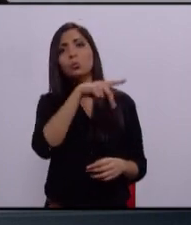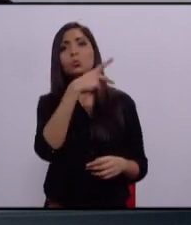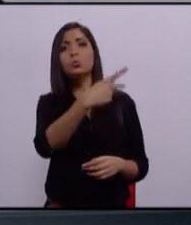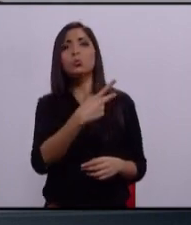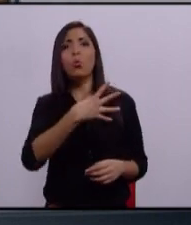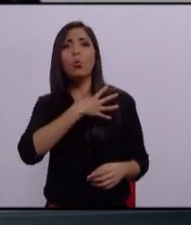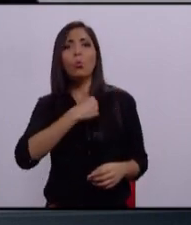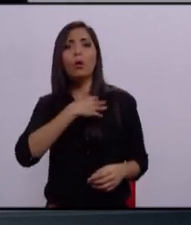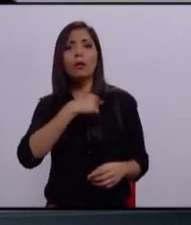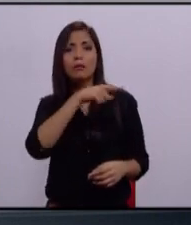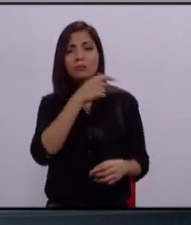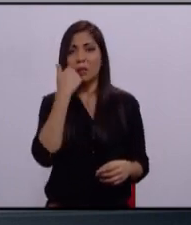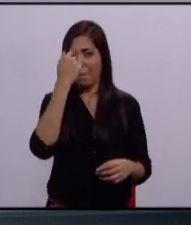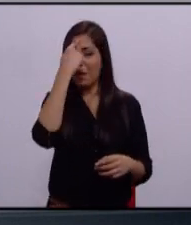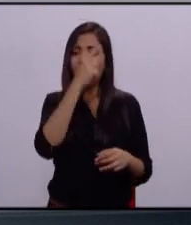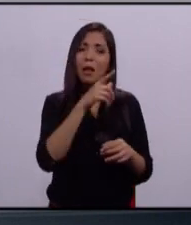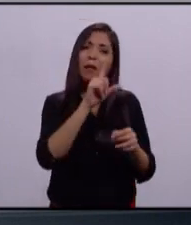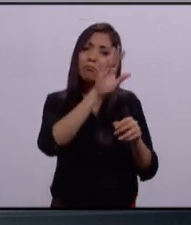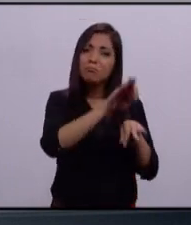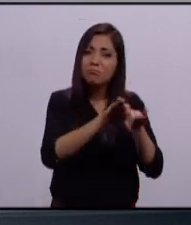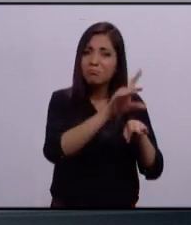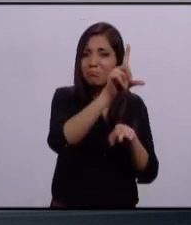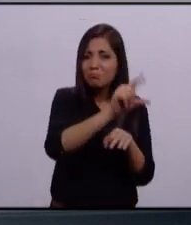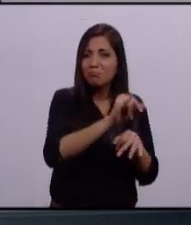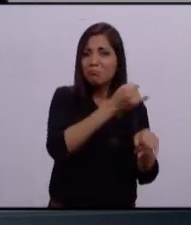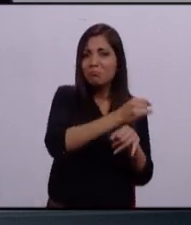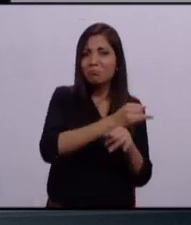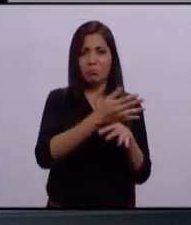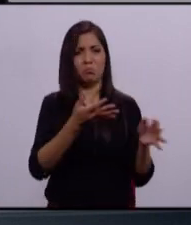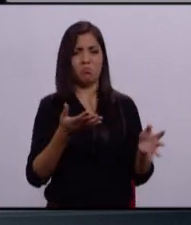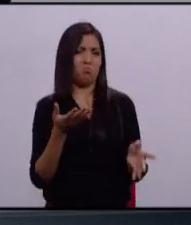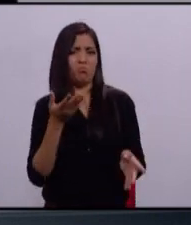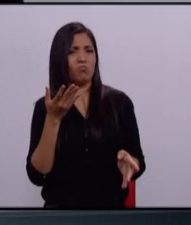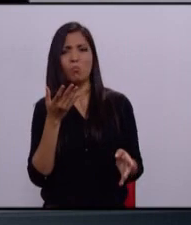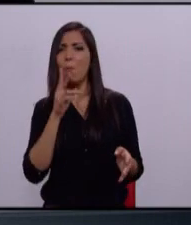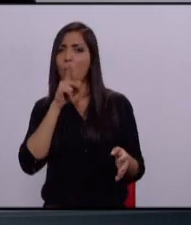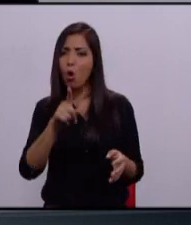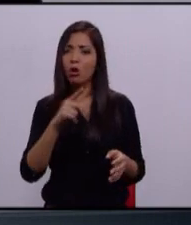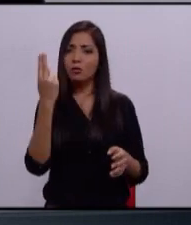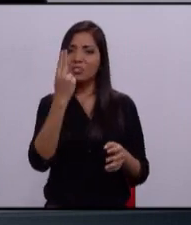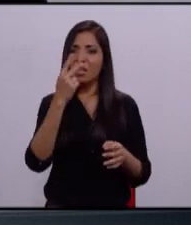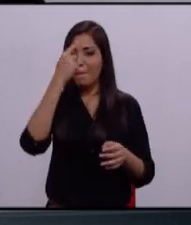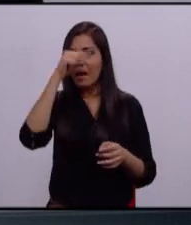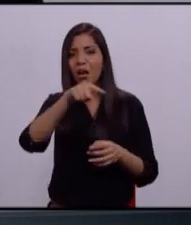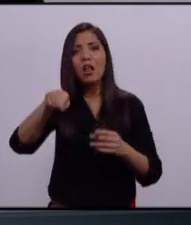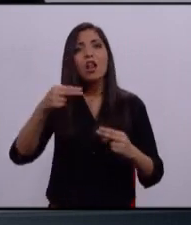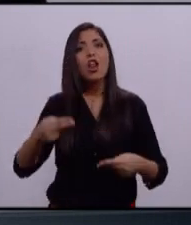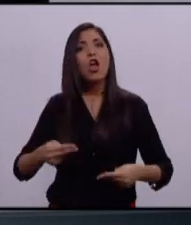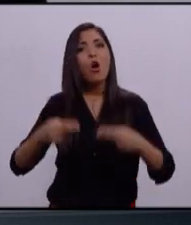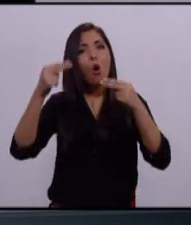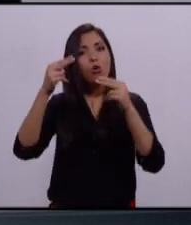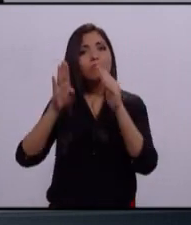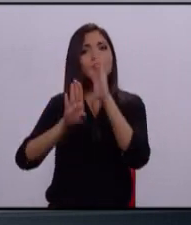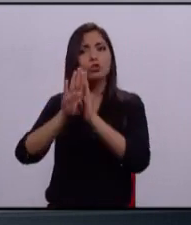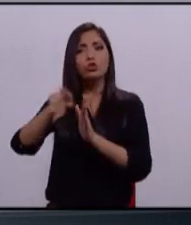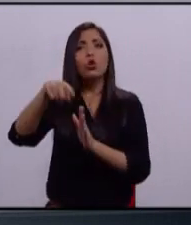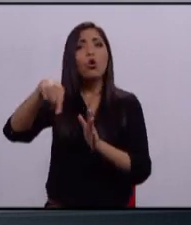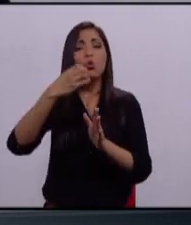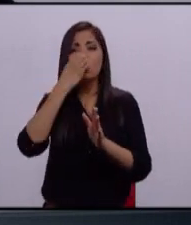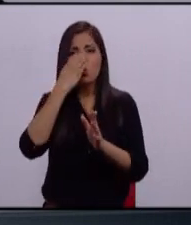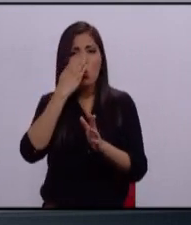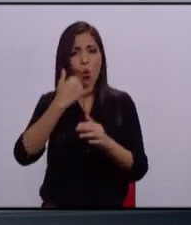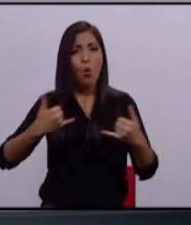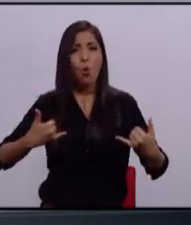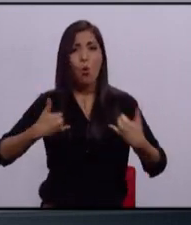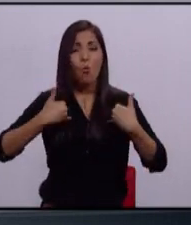emprendedores en que Zapopan tiene más oportunidades y que podemos generar un programa de prepa para todos. Que todos los jóvenes estén en la escuela, porque un joven